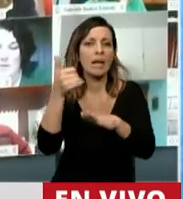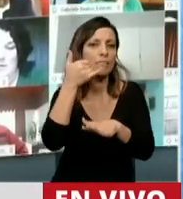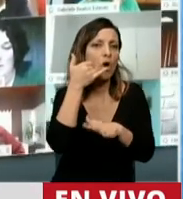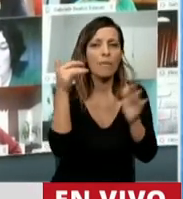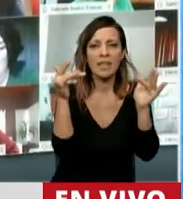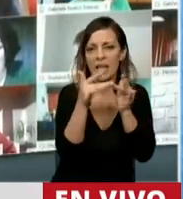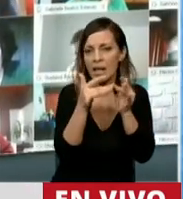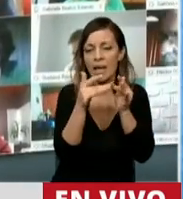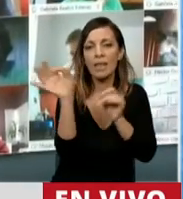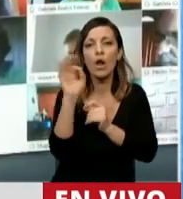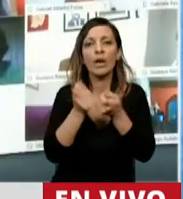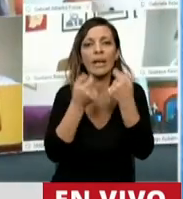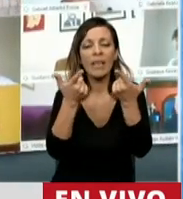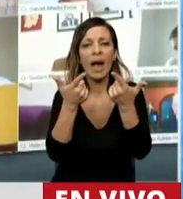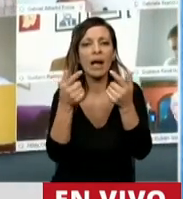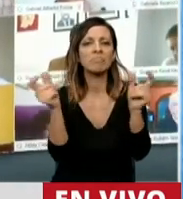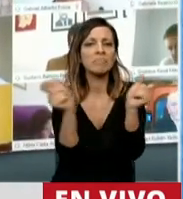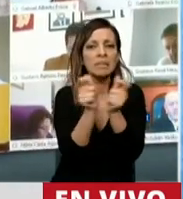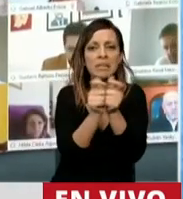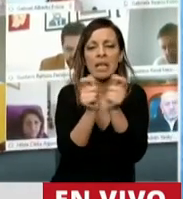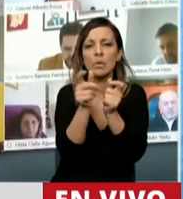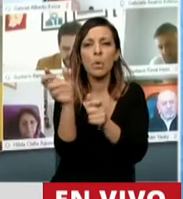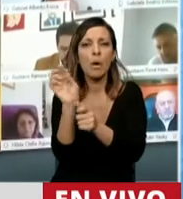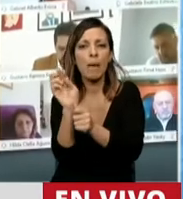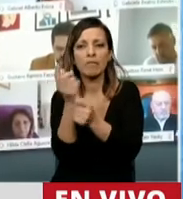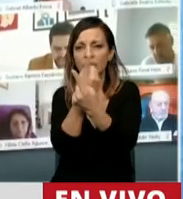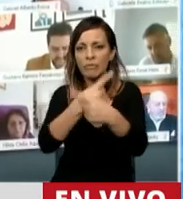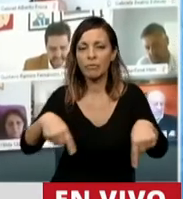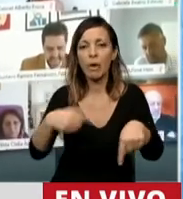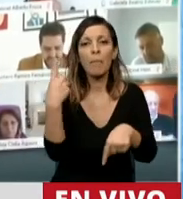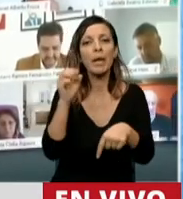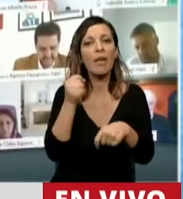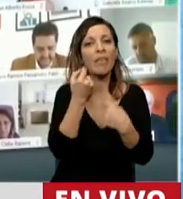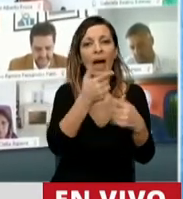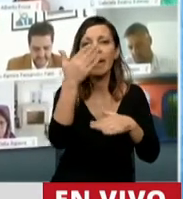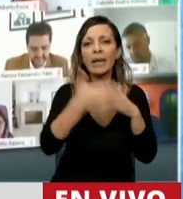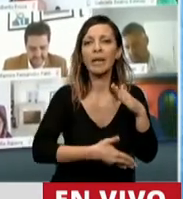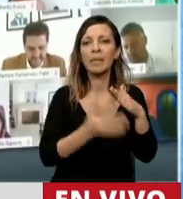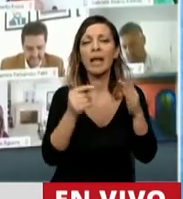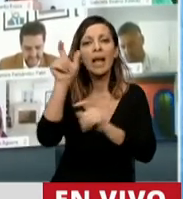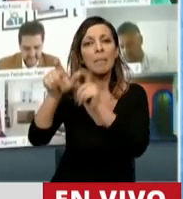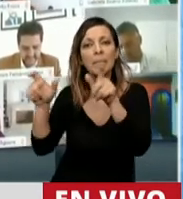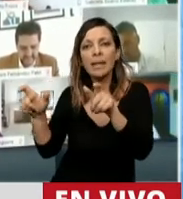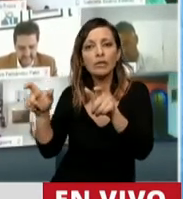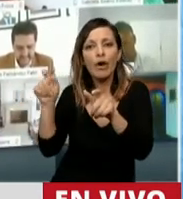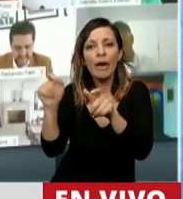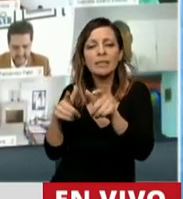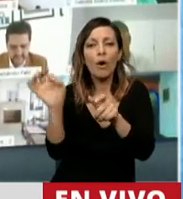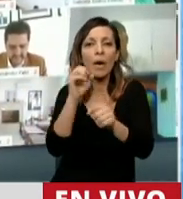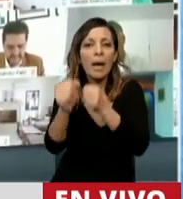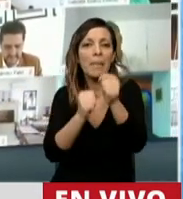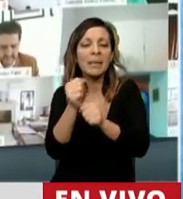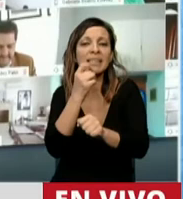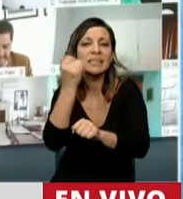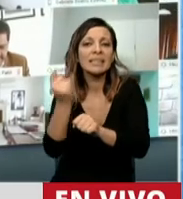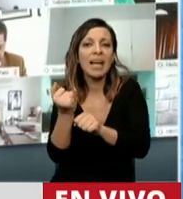aquellas que emiten títulos valores, pero dejan la limitación en cambio a las personas humanas y jurídicas que posean